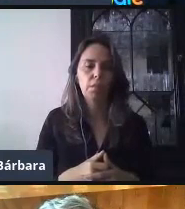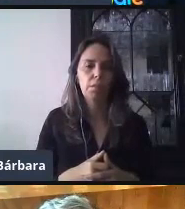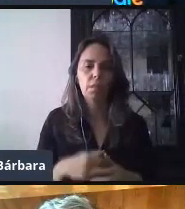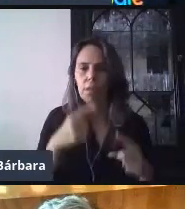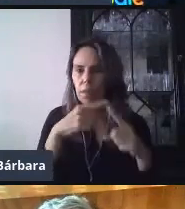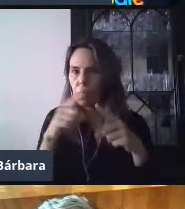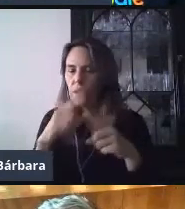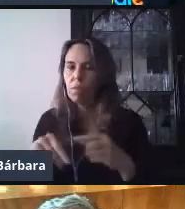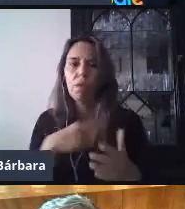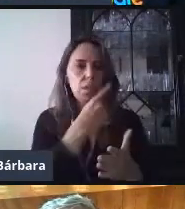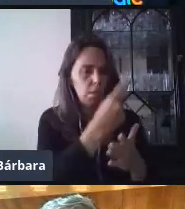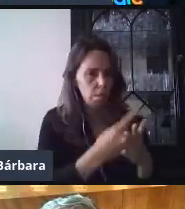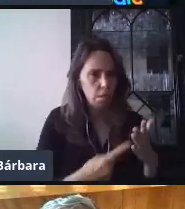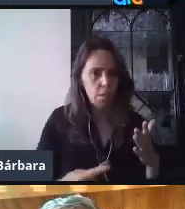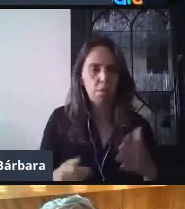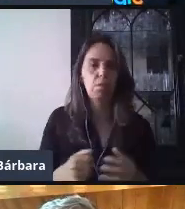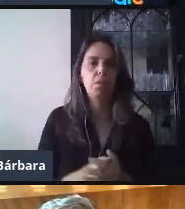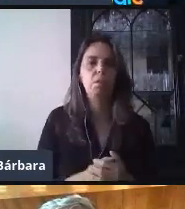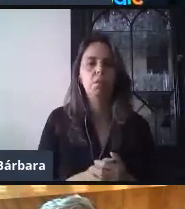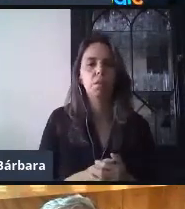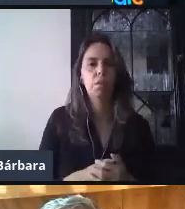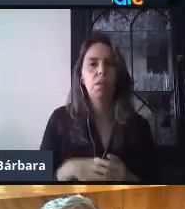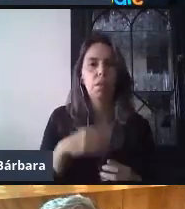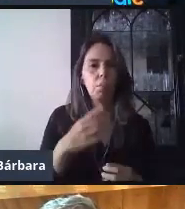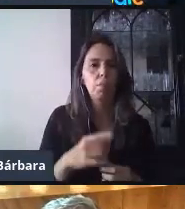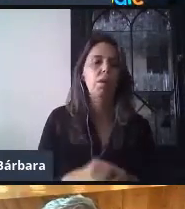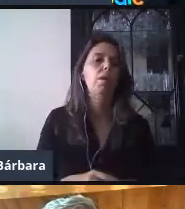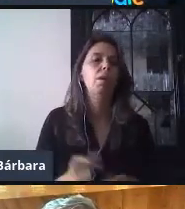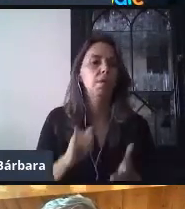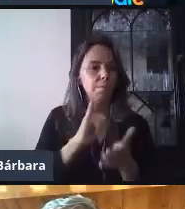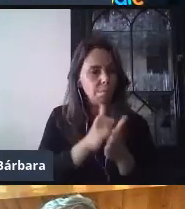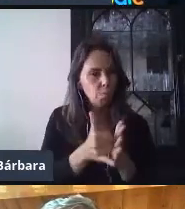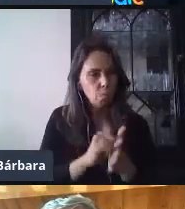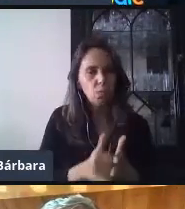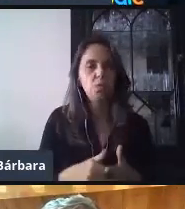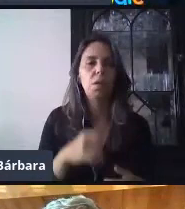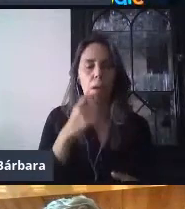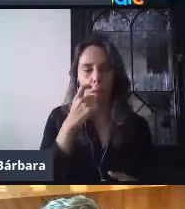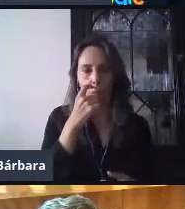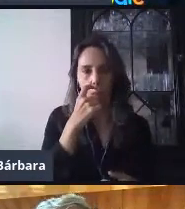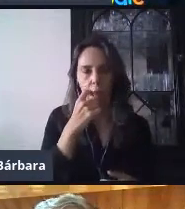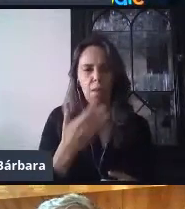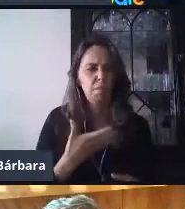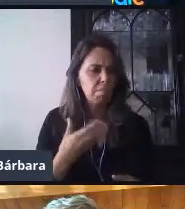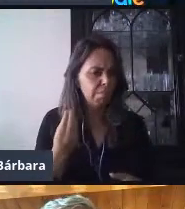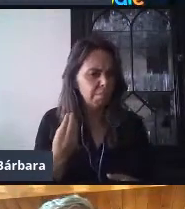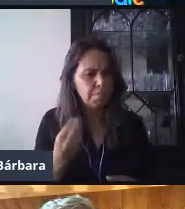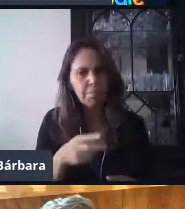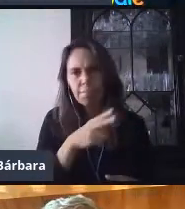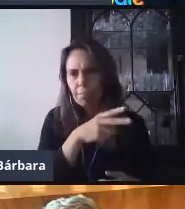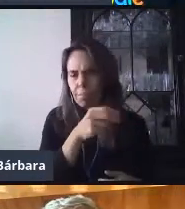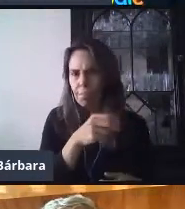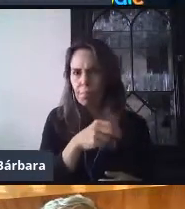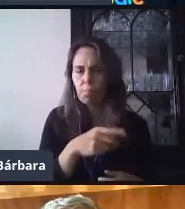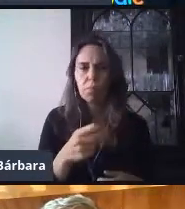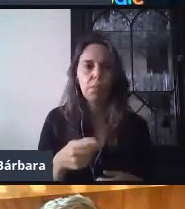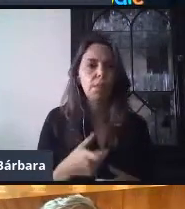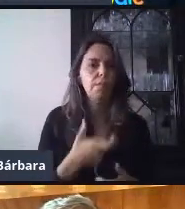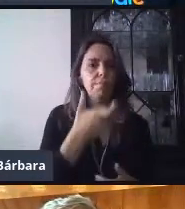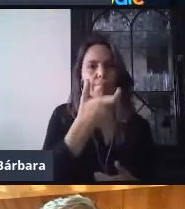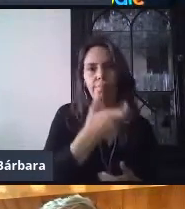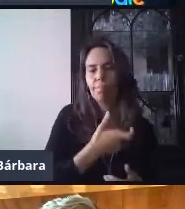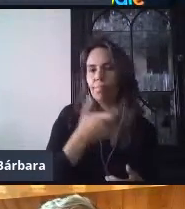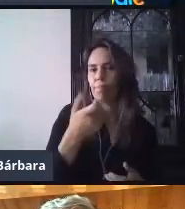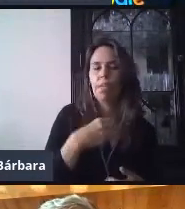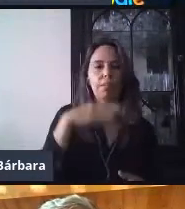para combatir el bullying. Entonces, tenemos muchas herramientas tecnológicas. Básicamente son donaciones, todas son